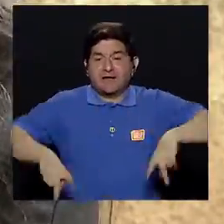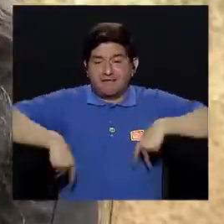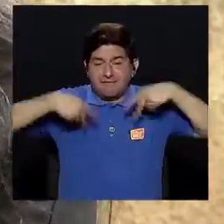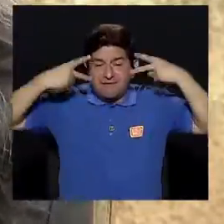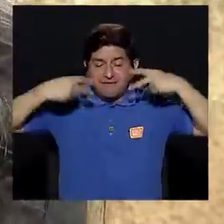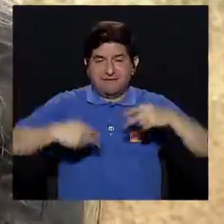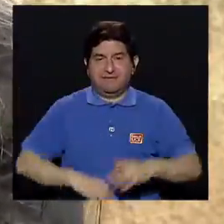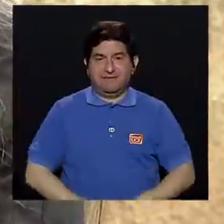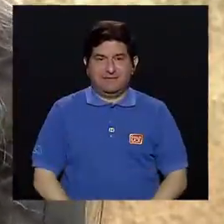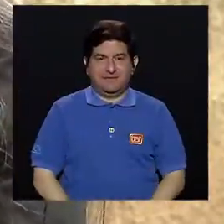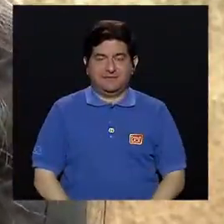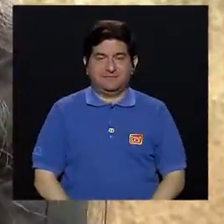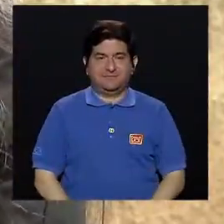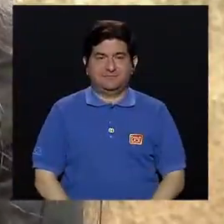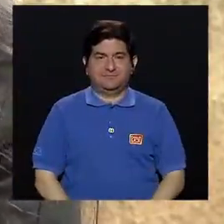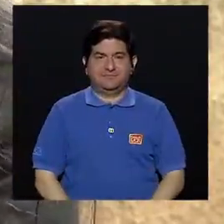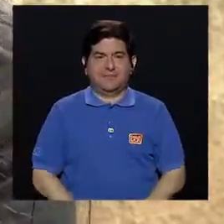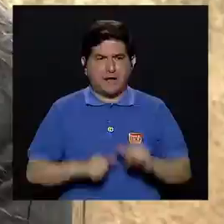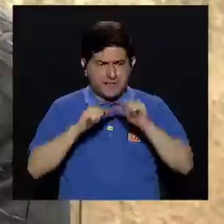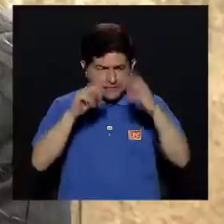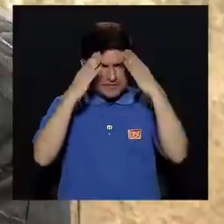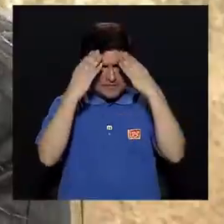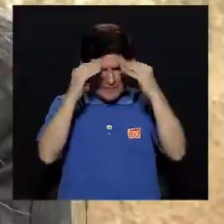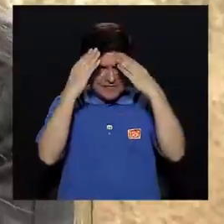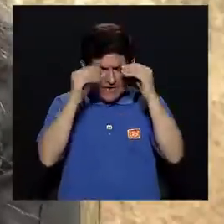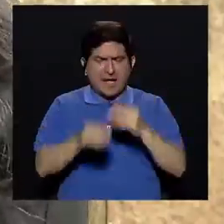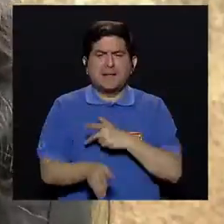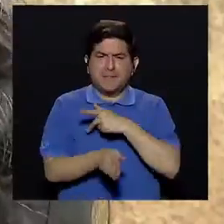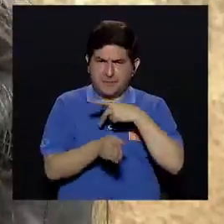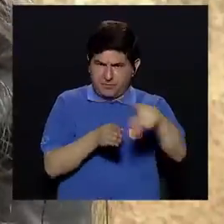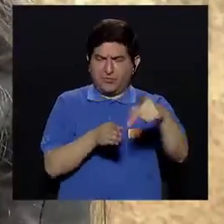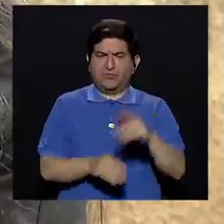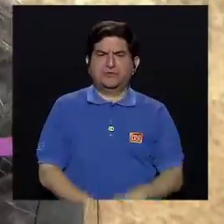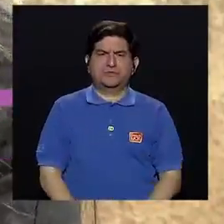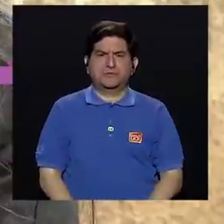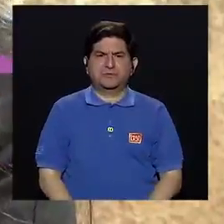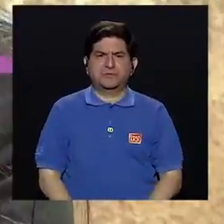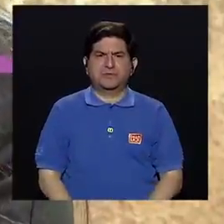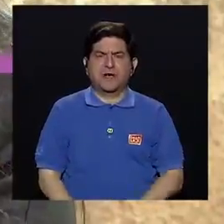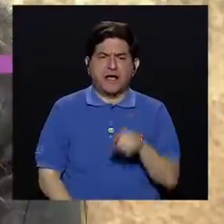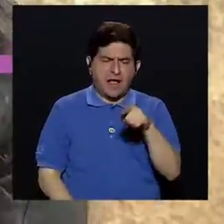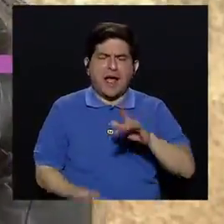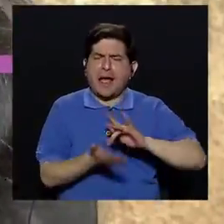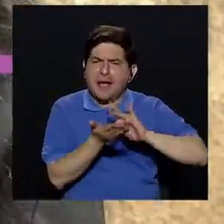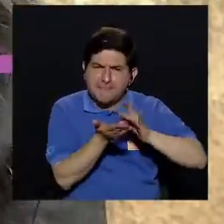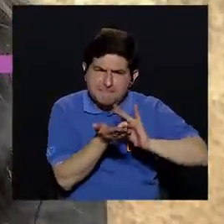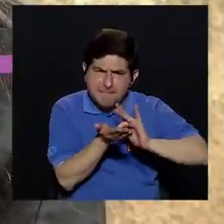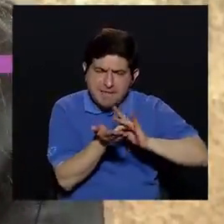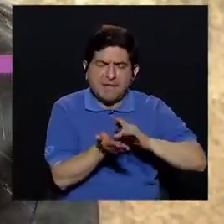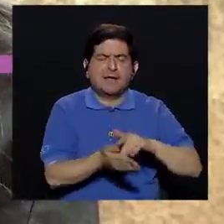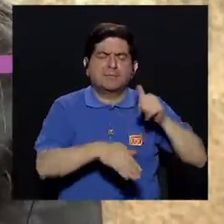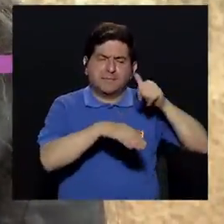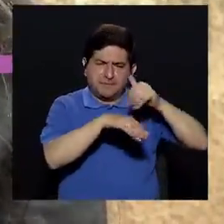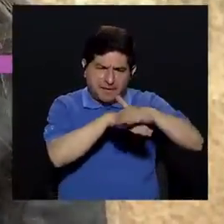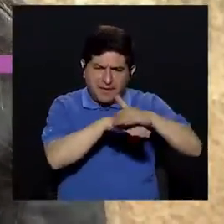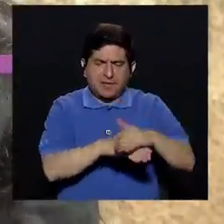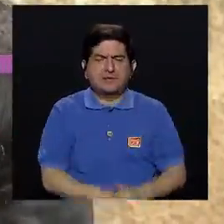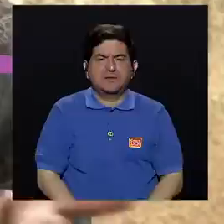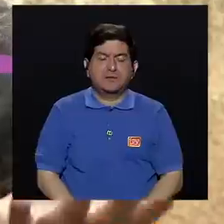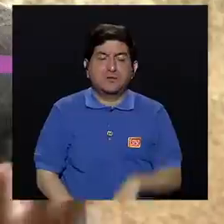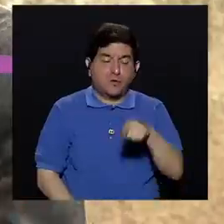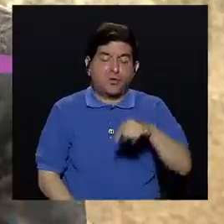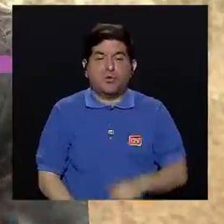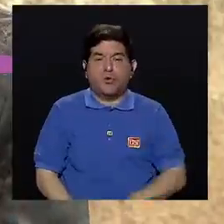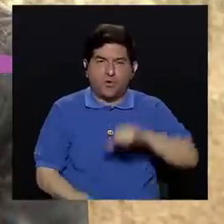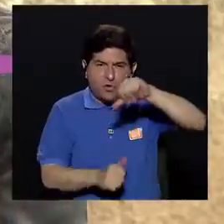vida, es, digamos, que siga las indicaciones del profesional colocándole los medicamentos que uno le manda, o el aceite